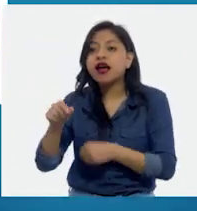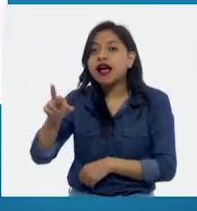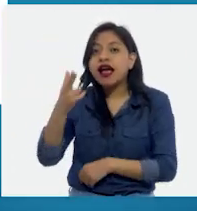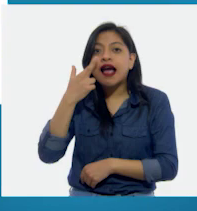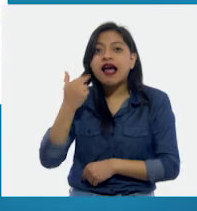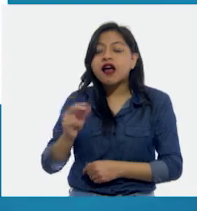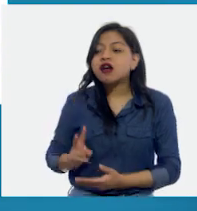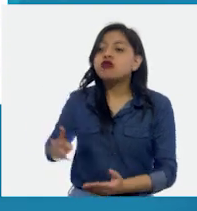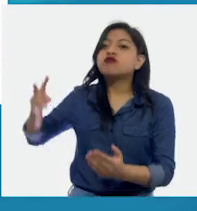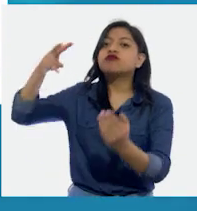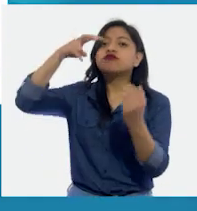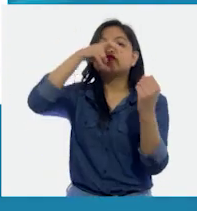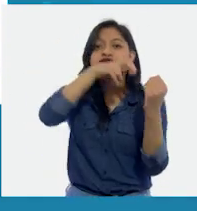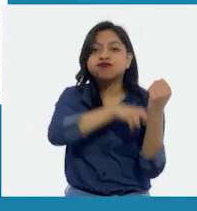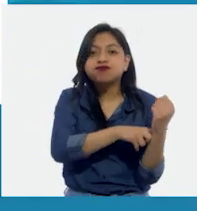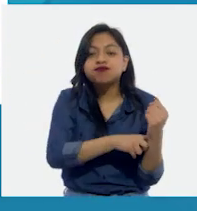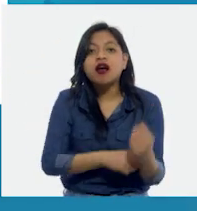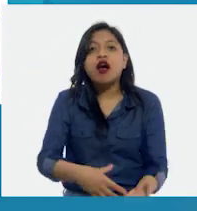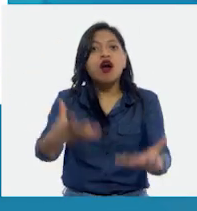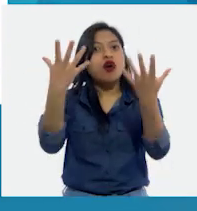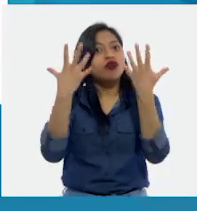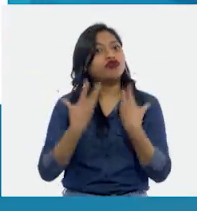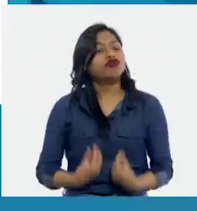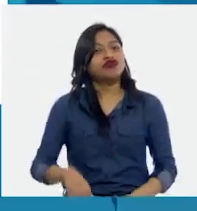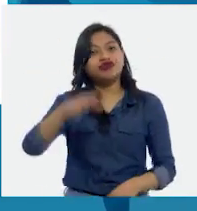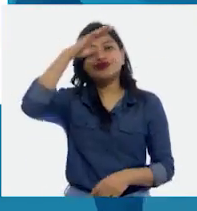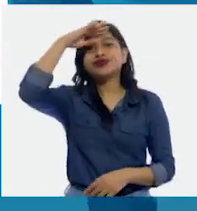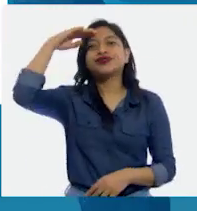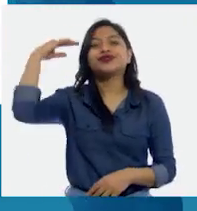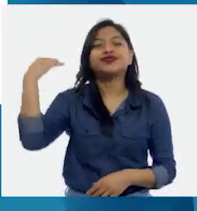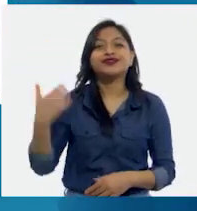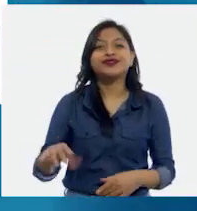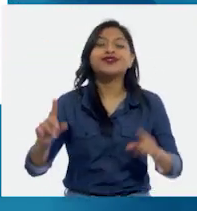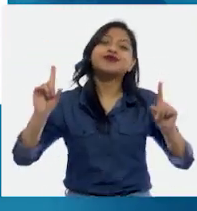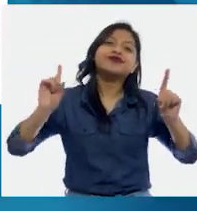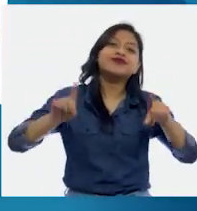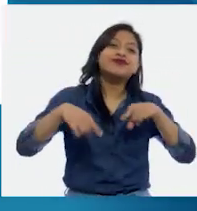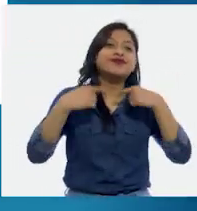palma chate. ¡Ay! ¡Qué susto se llevó!